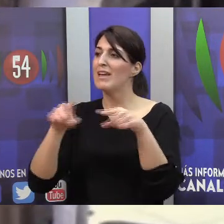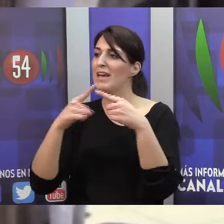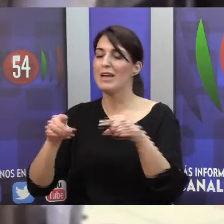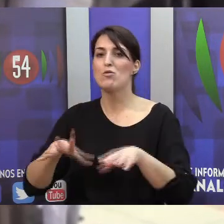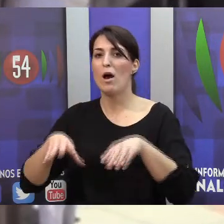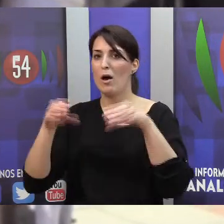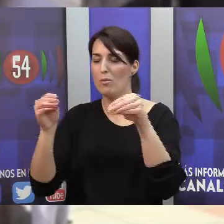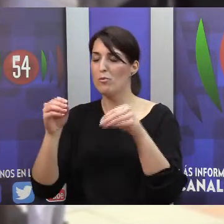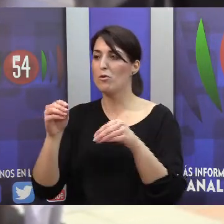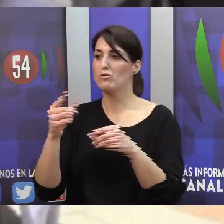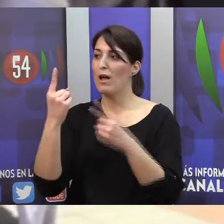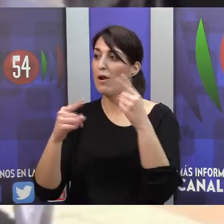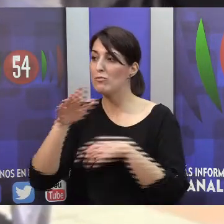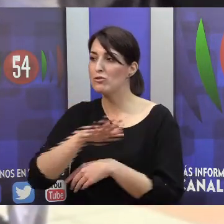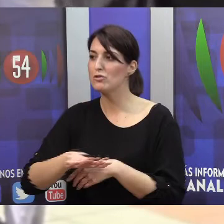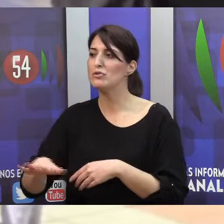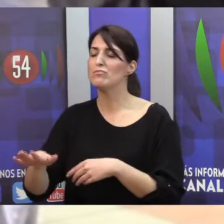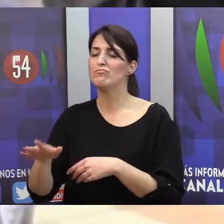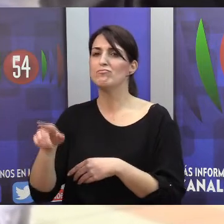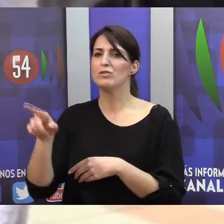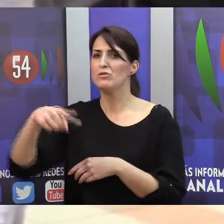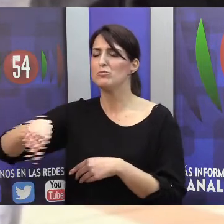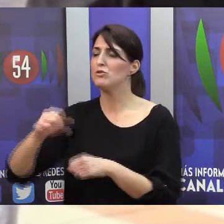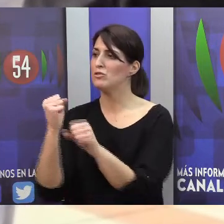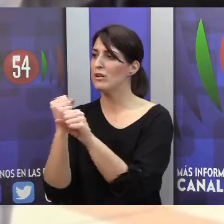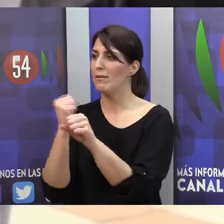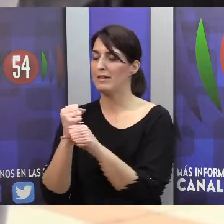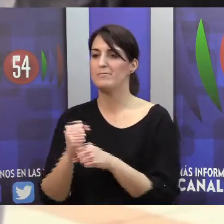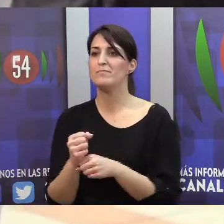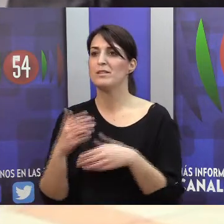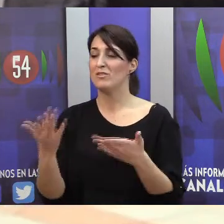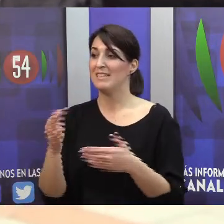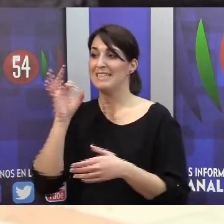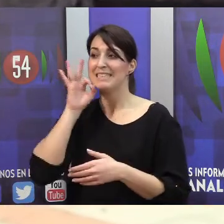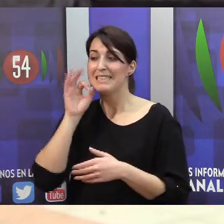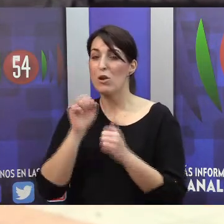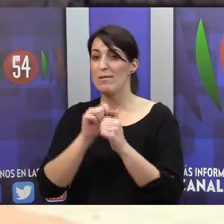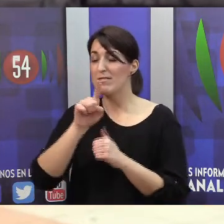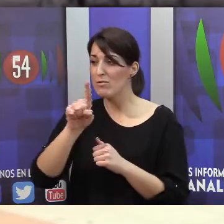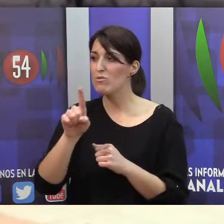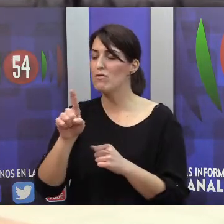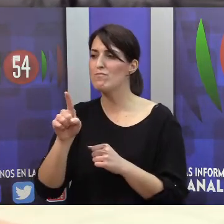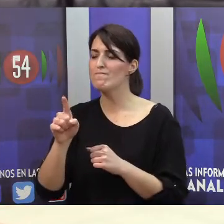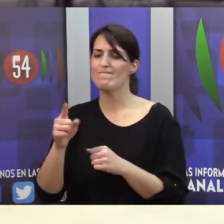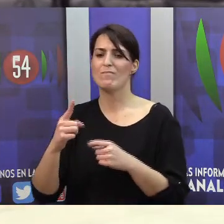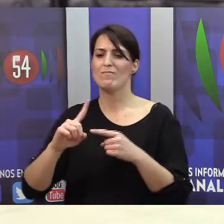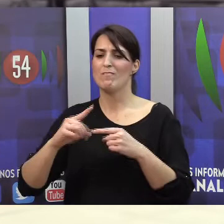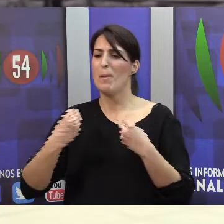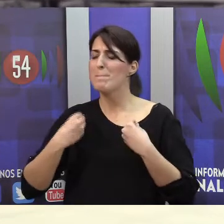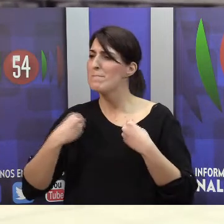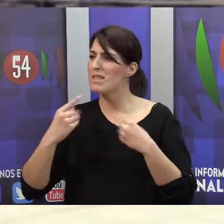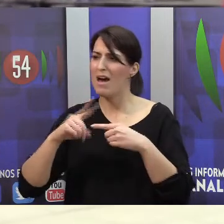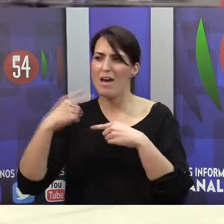de Santa María, de algunos de los chavales con los que trabajáis. ¿Cómo es en el siglo XXI ese día a día de ellos,